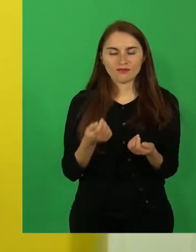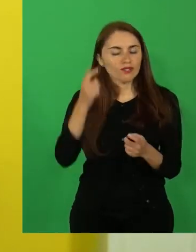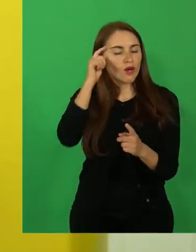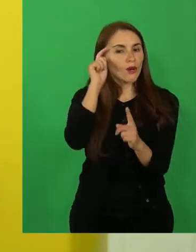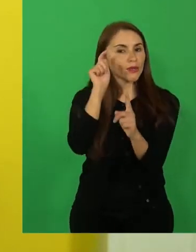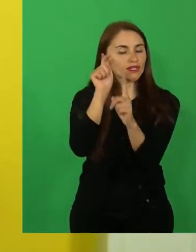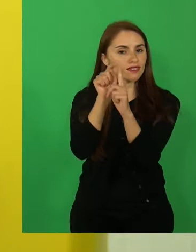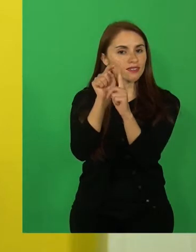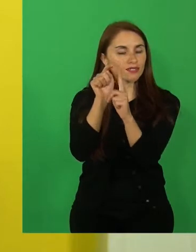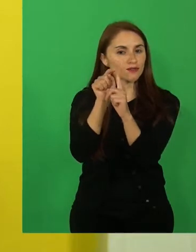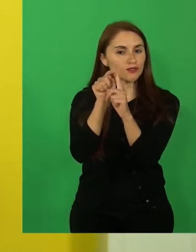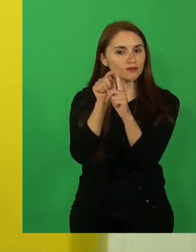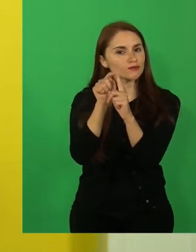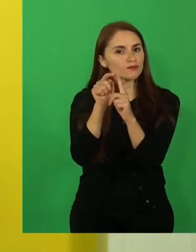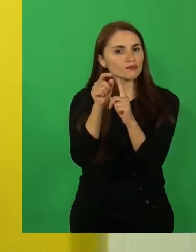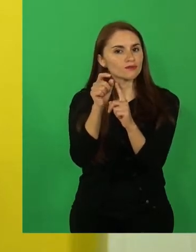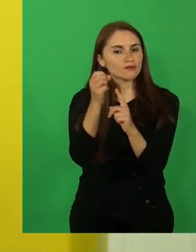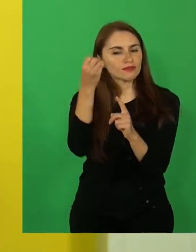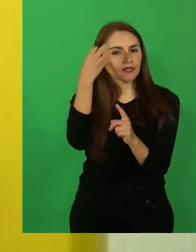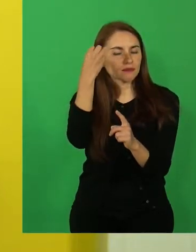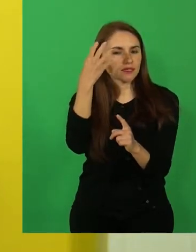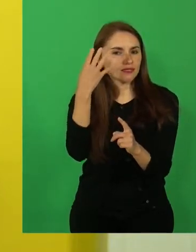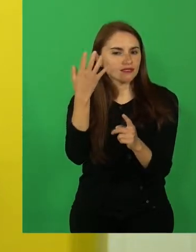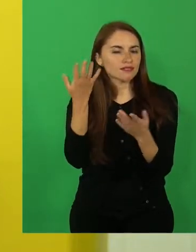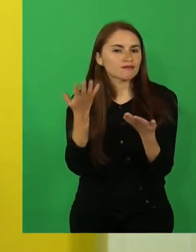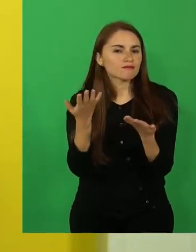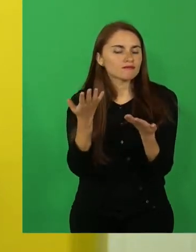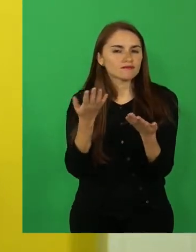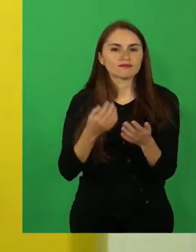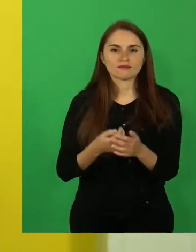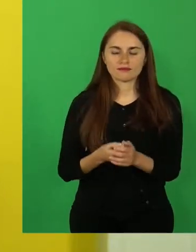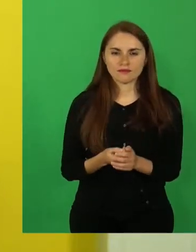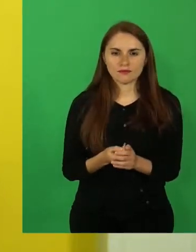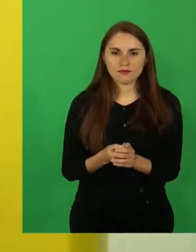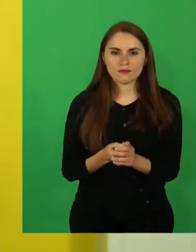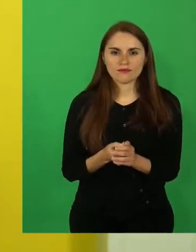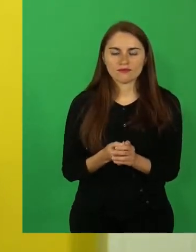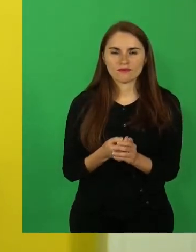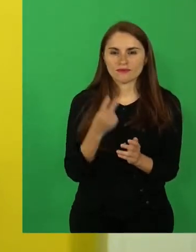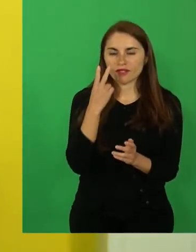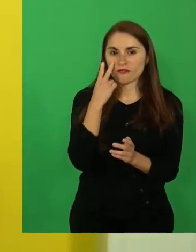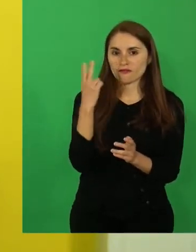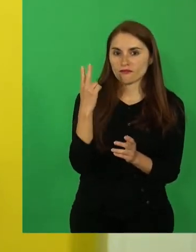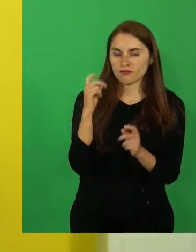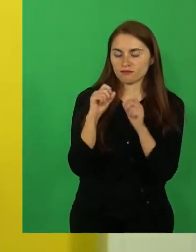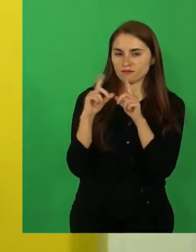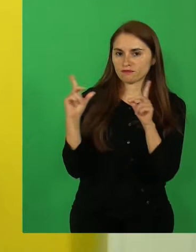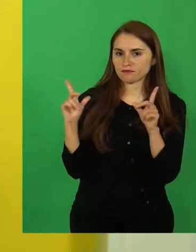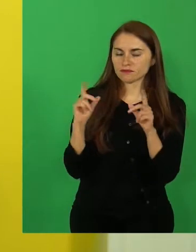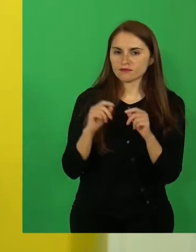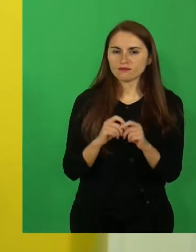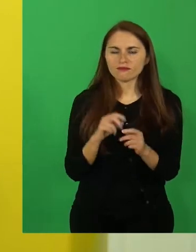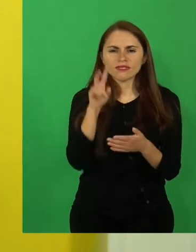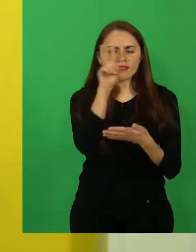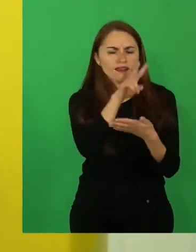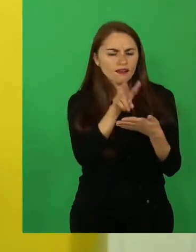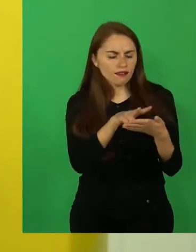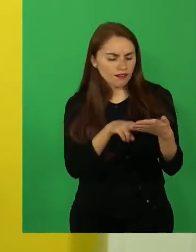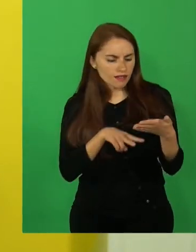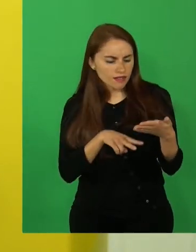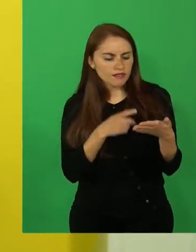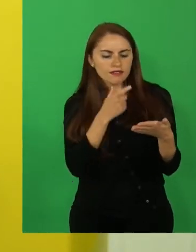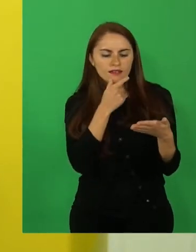objetivo de aprendizaje va a corresponder al siguiente. Leer y